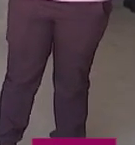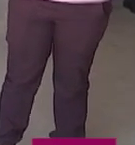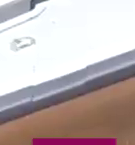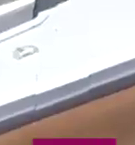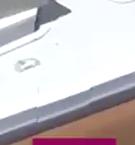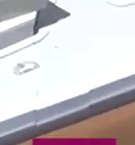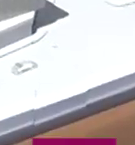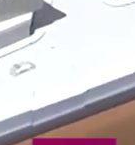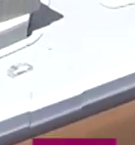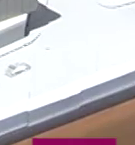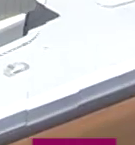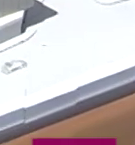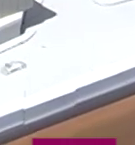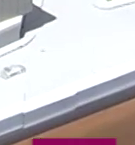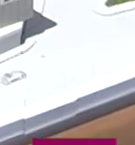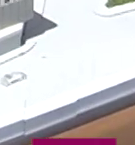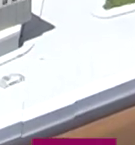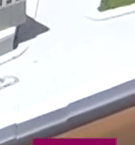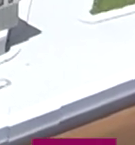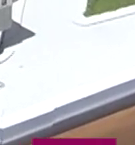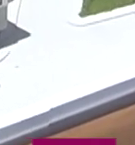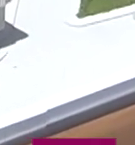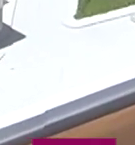atender sus necesidades más apremiantes.